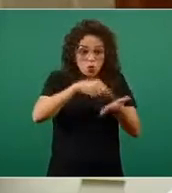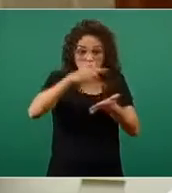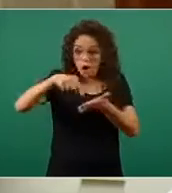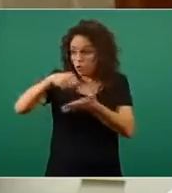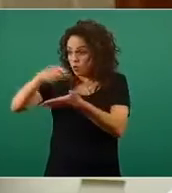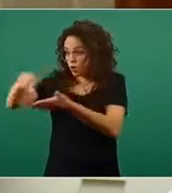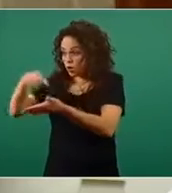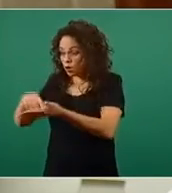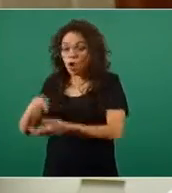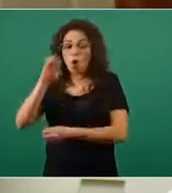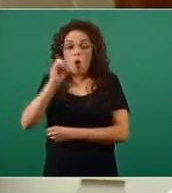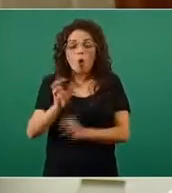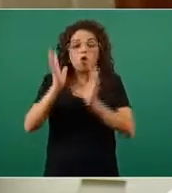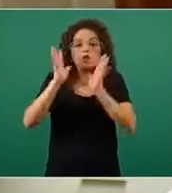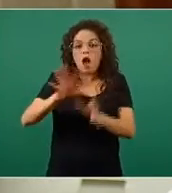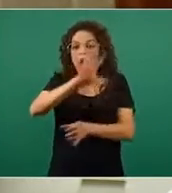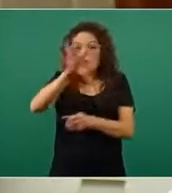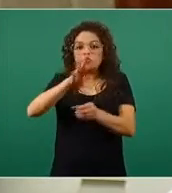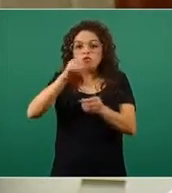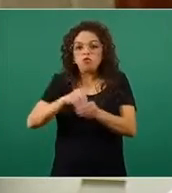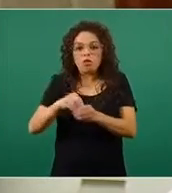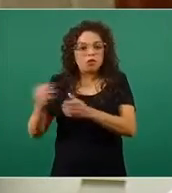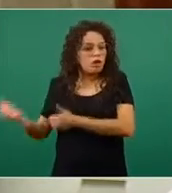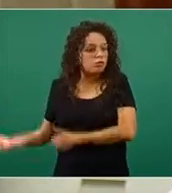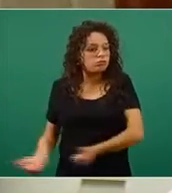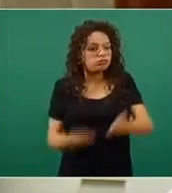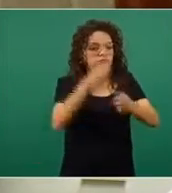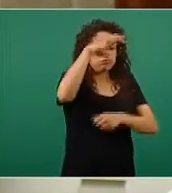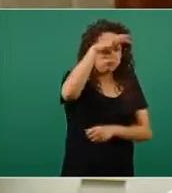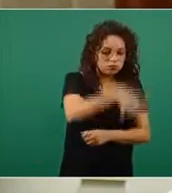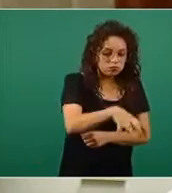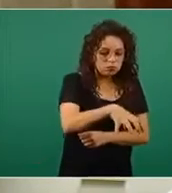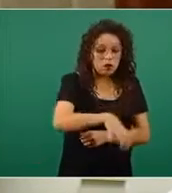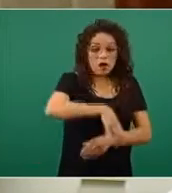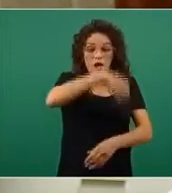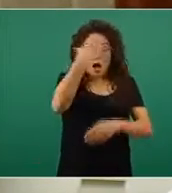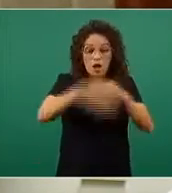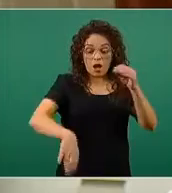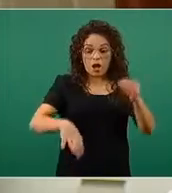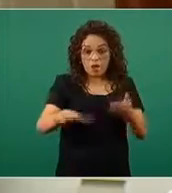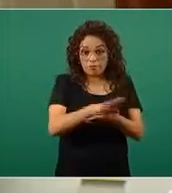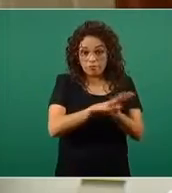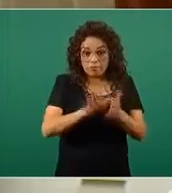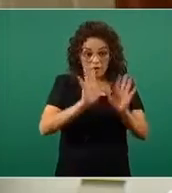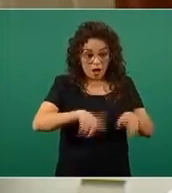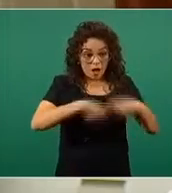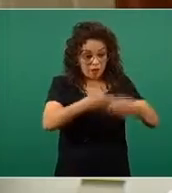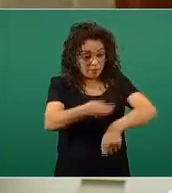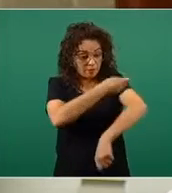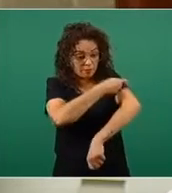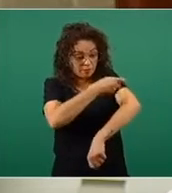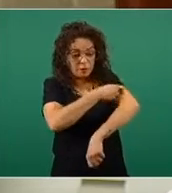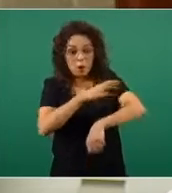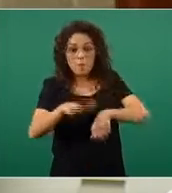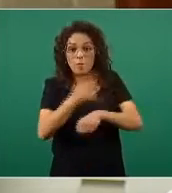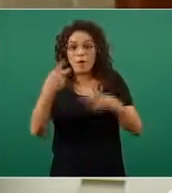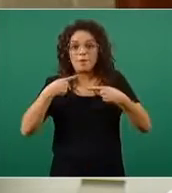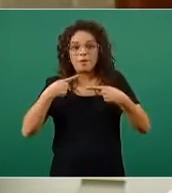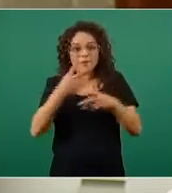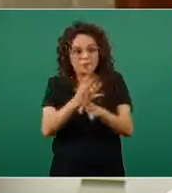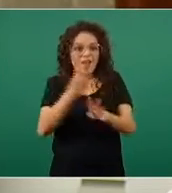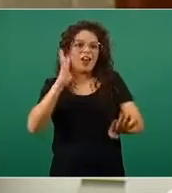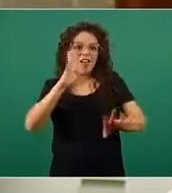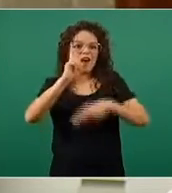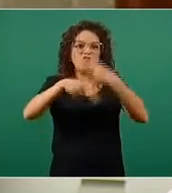el punto de vacunación. O sea, llega el momento en el que se terminen las vacunas aplicadas ese día porque la gente fue a vacunarse